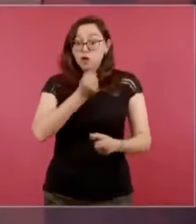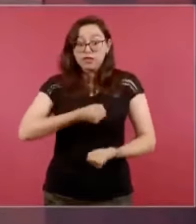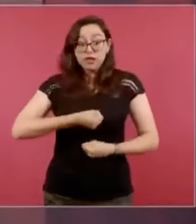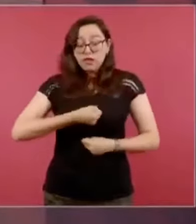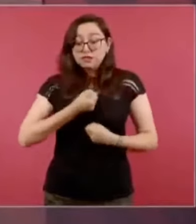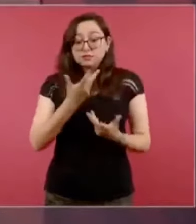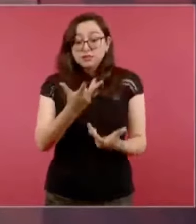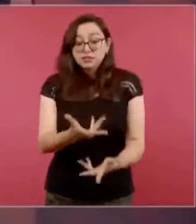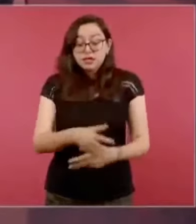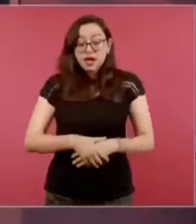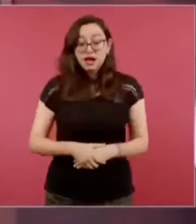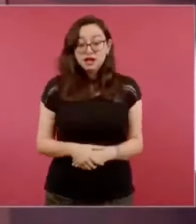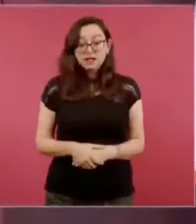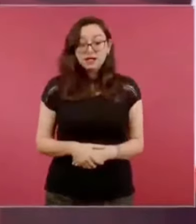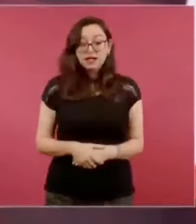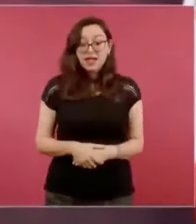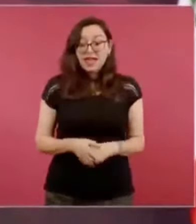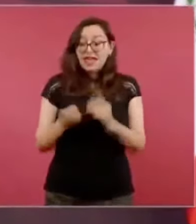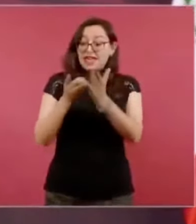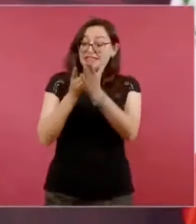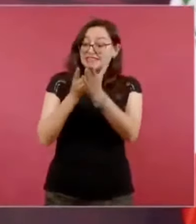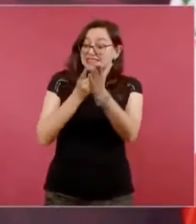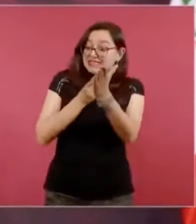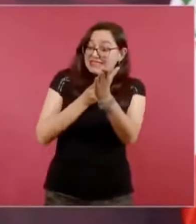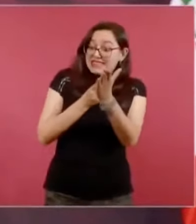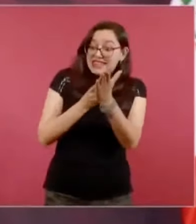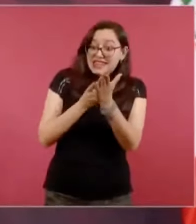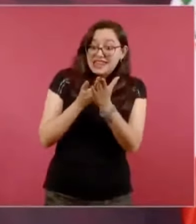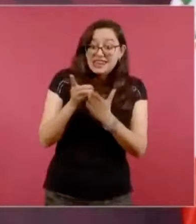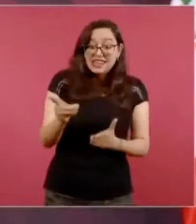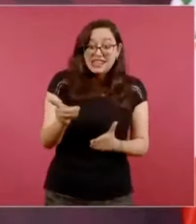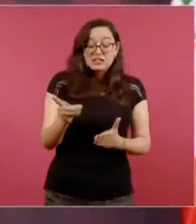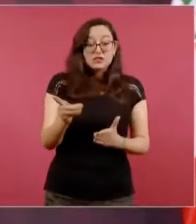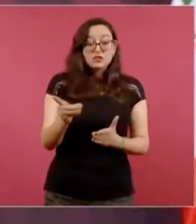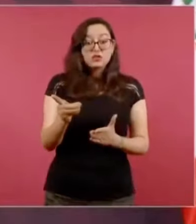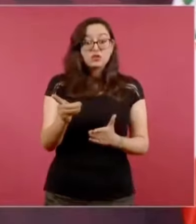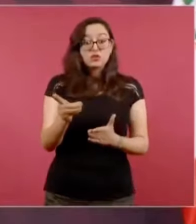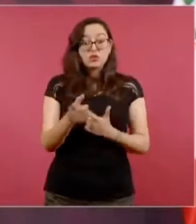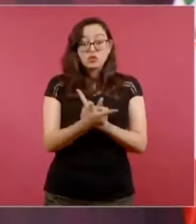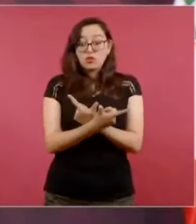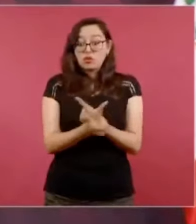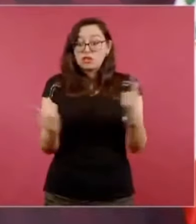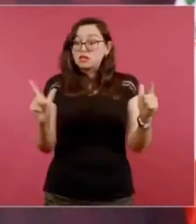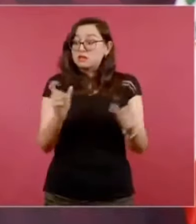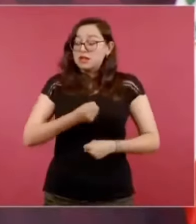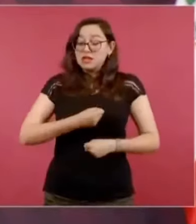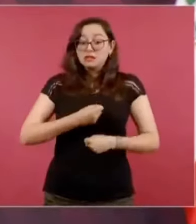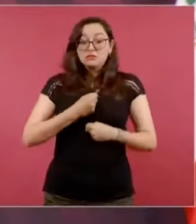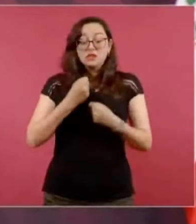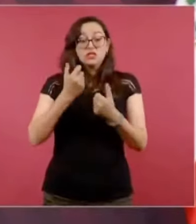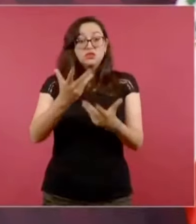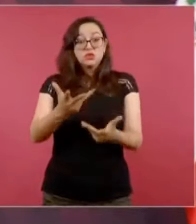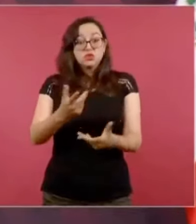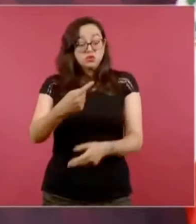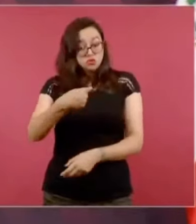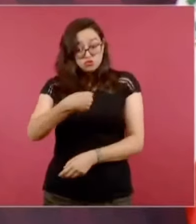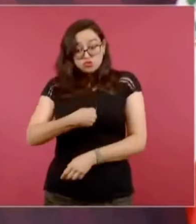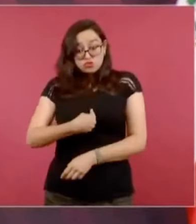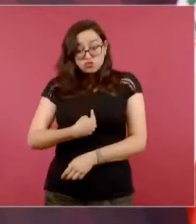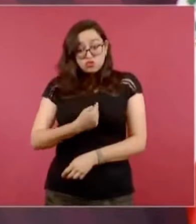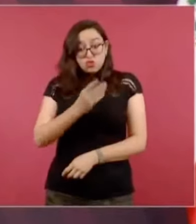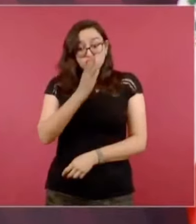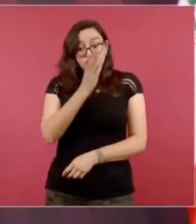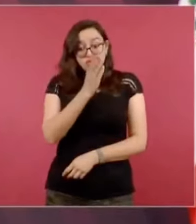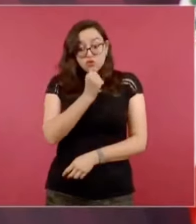ejercer sus libertades, su